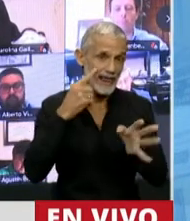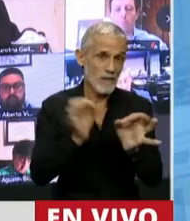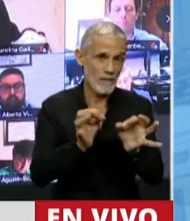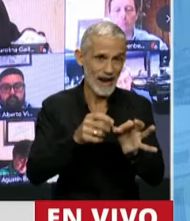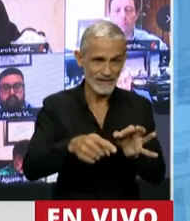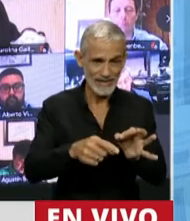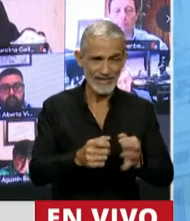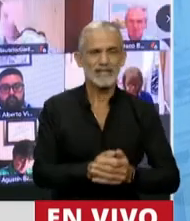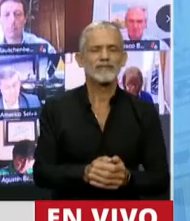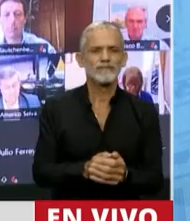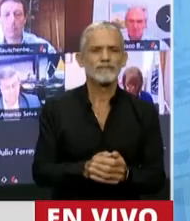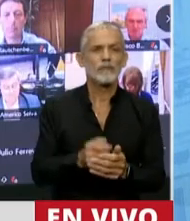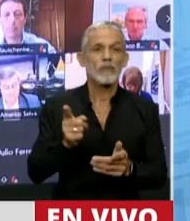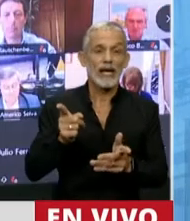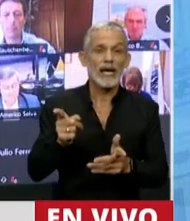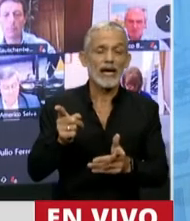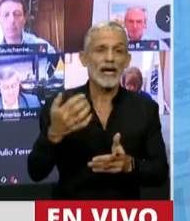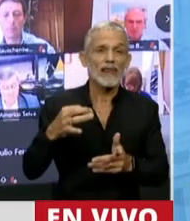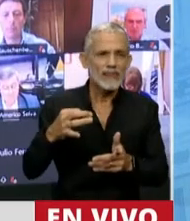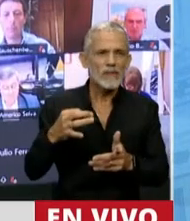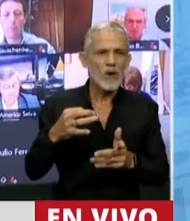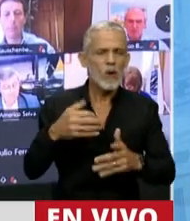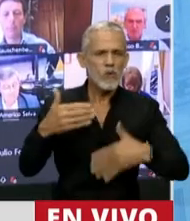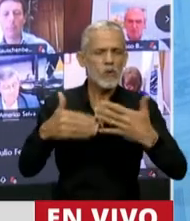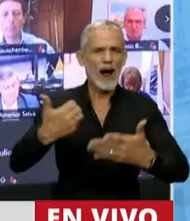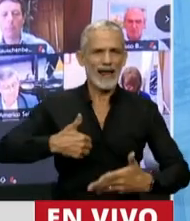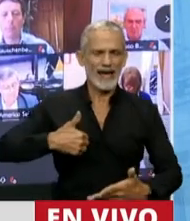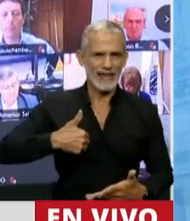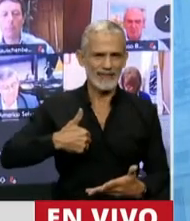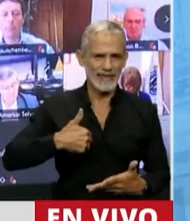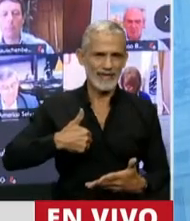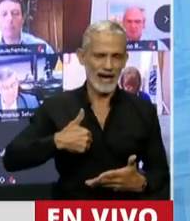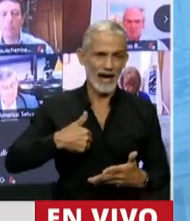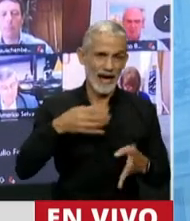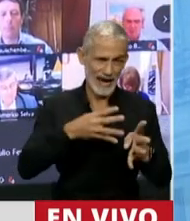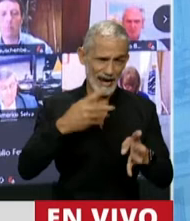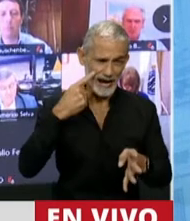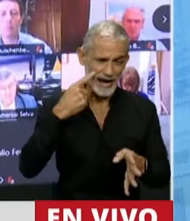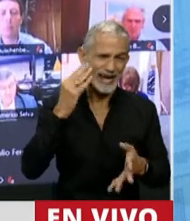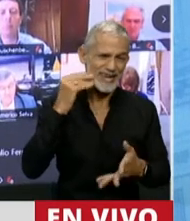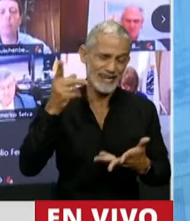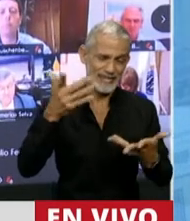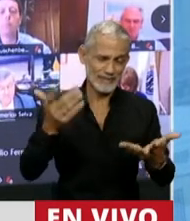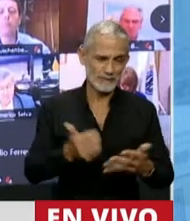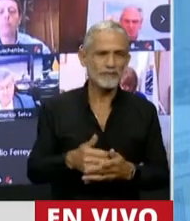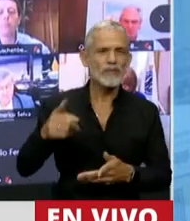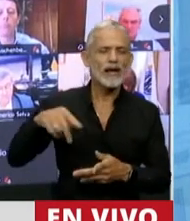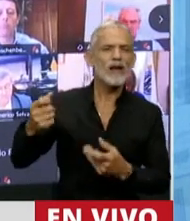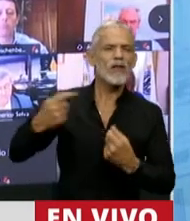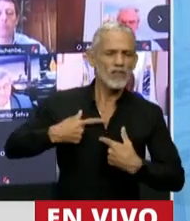que le tocó soportar y llevar adelante a la Argentina. Creo que nos reivindicó a todos.